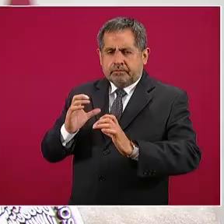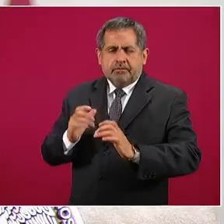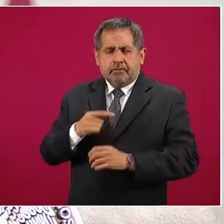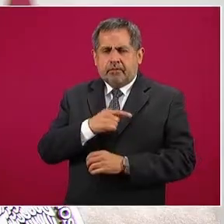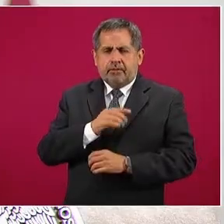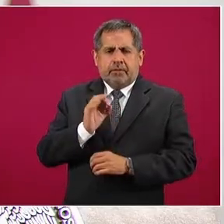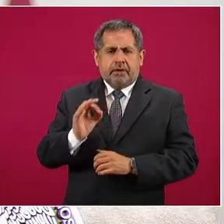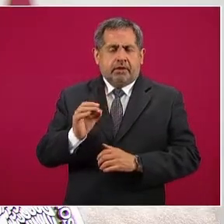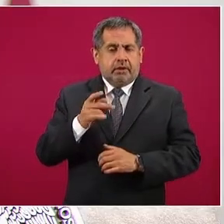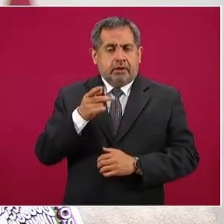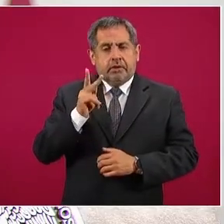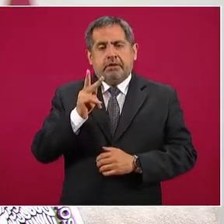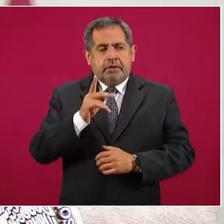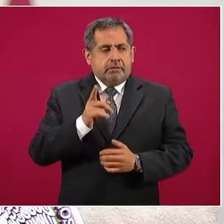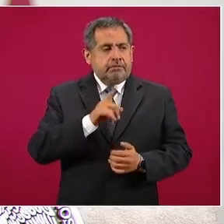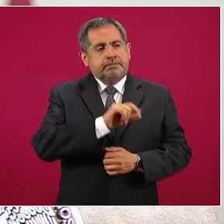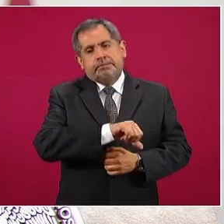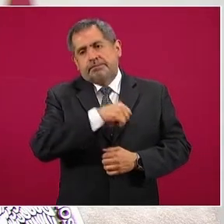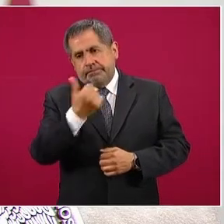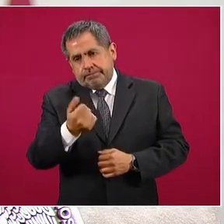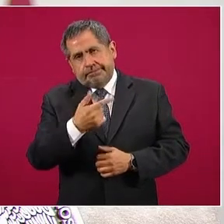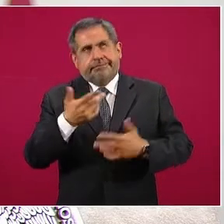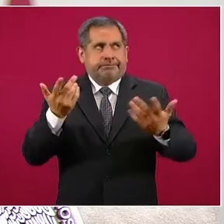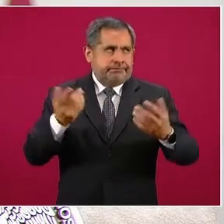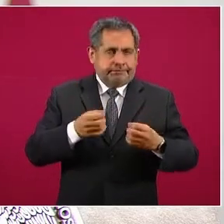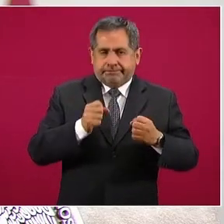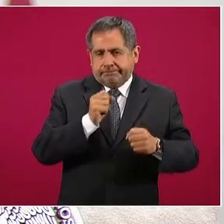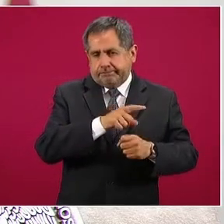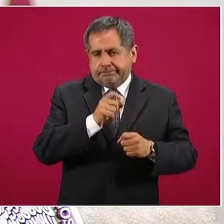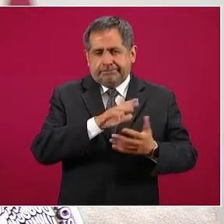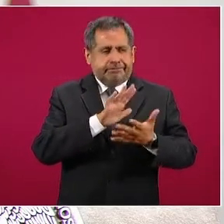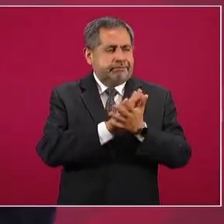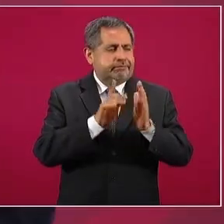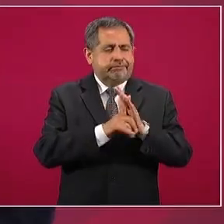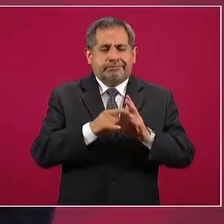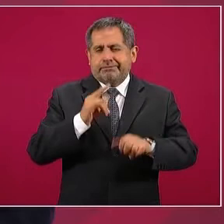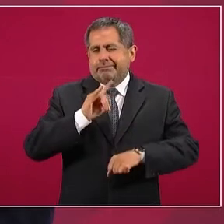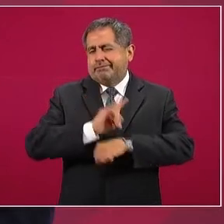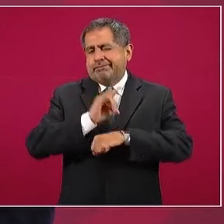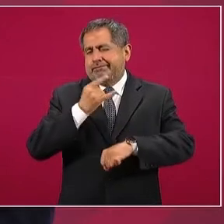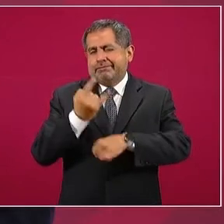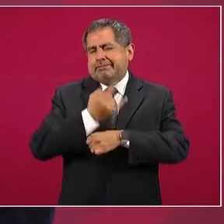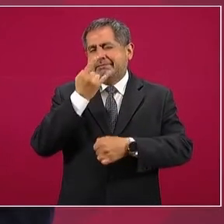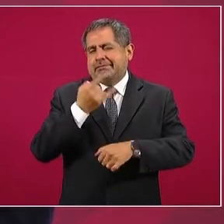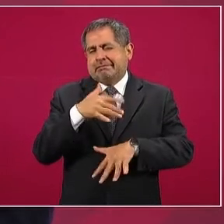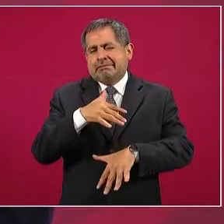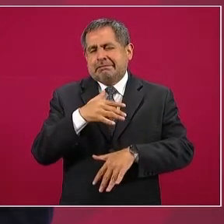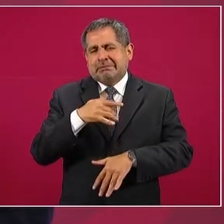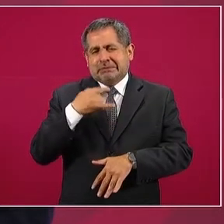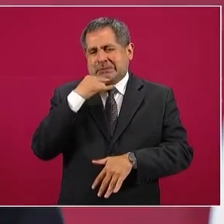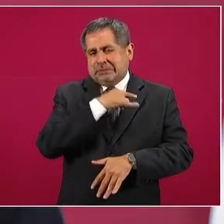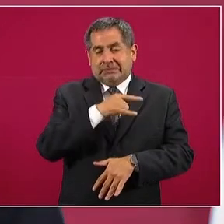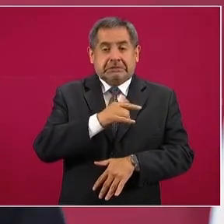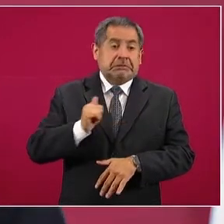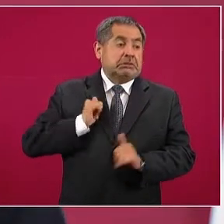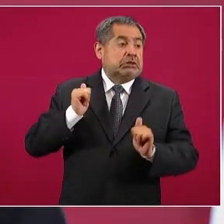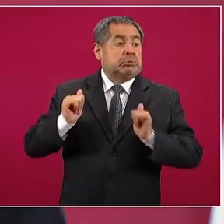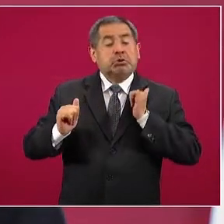Pero hay también, como en todo, muchos farsantes aprovechados